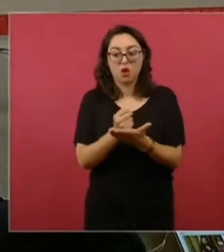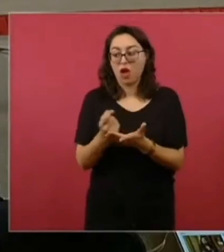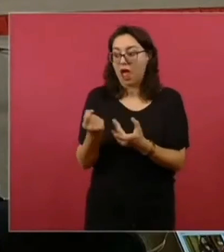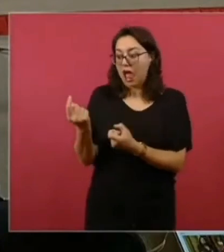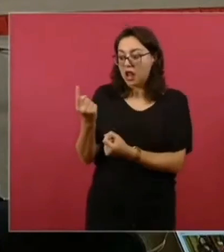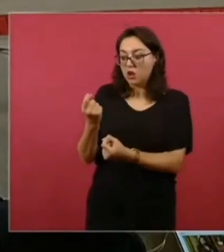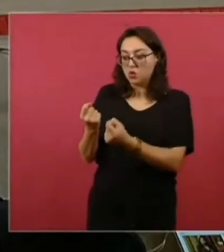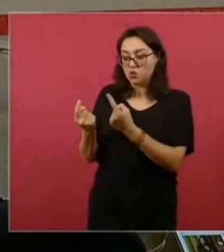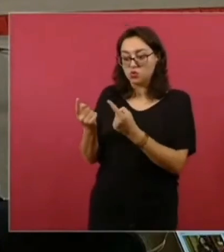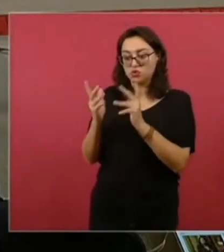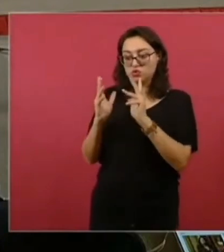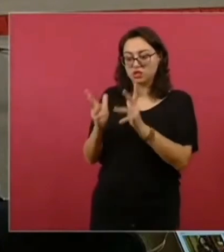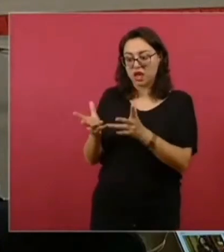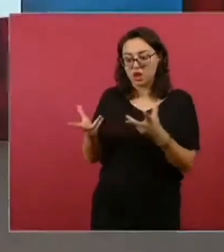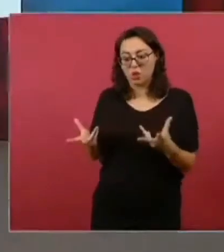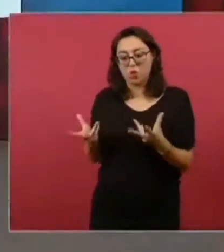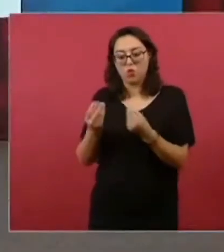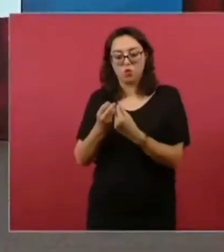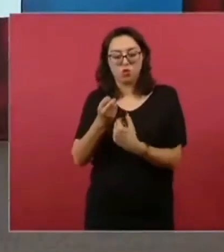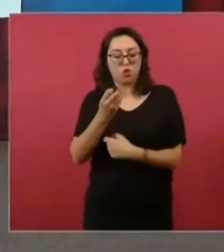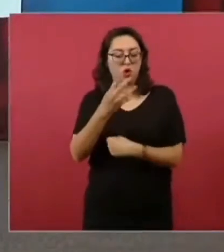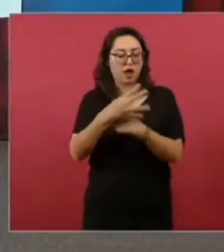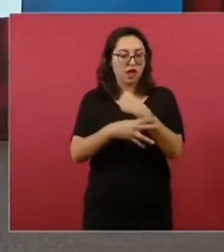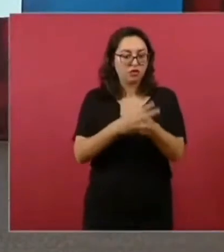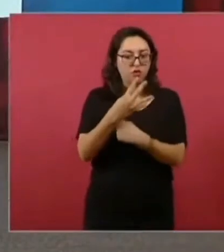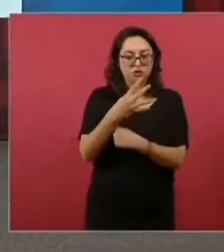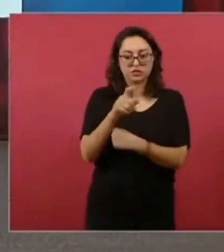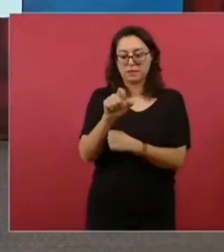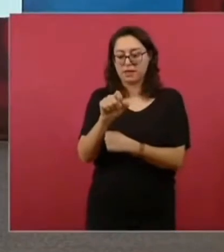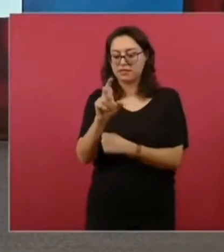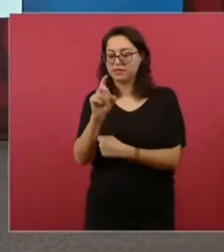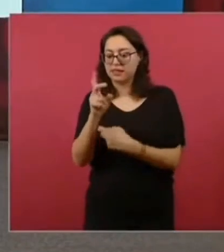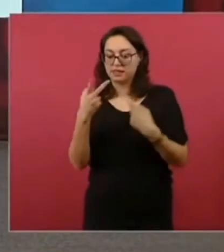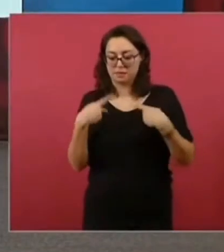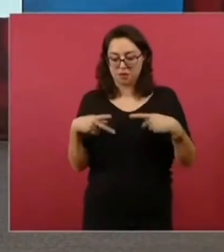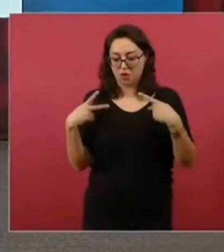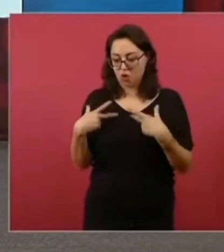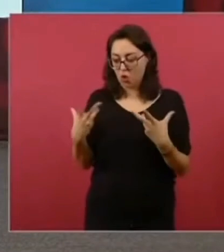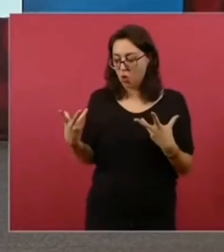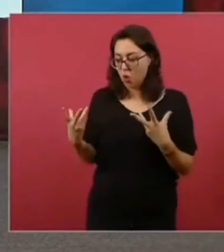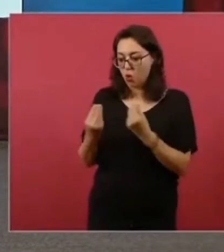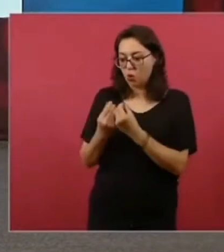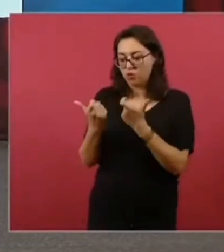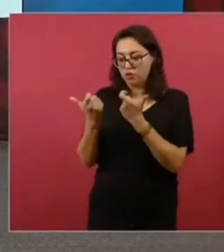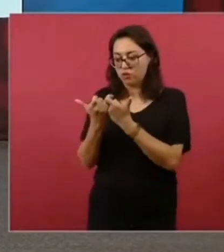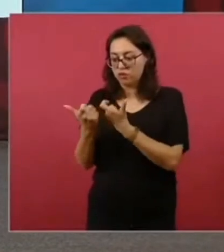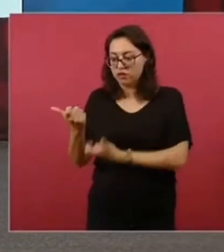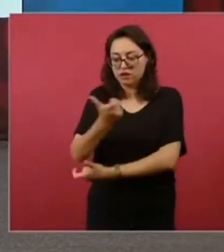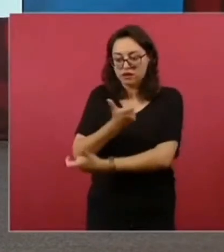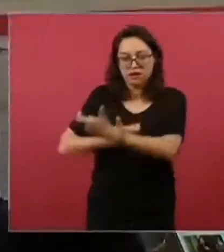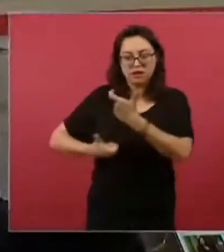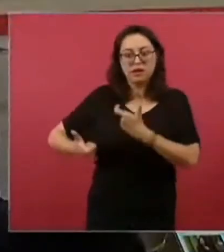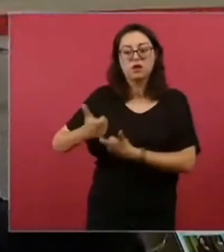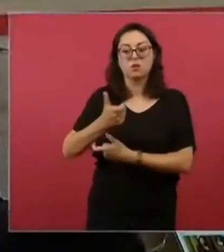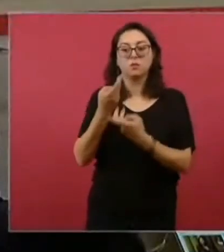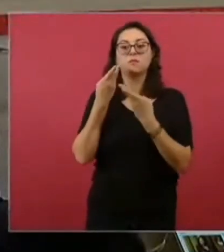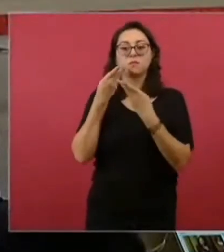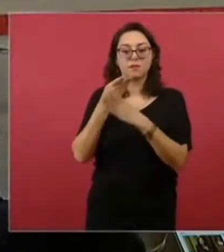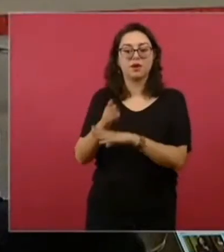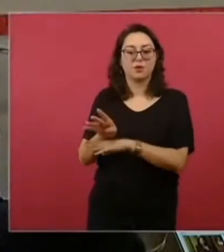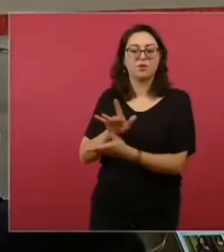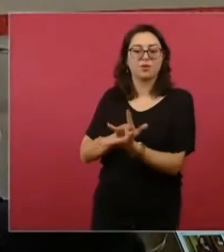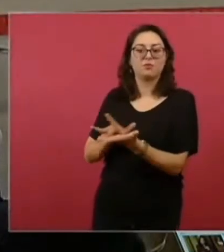unirse en grupos de 14, 20 y hasta 30 y tienen cajas de ahorro. Y con eso el banco les está otorgando créditos.